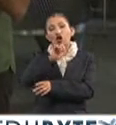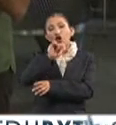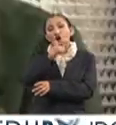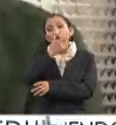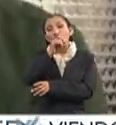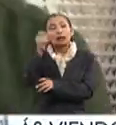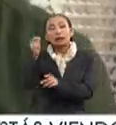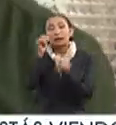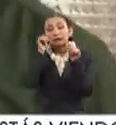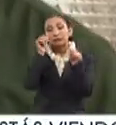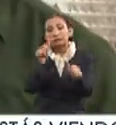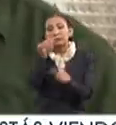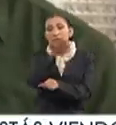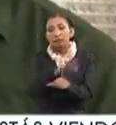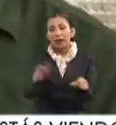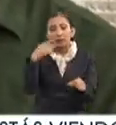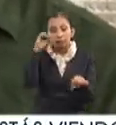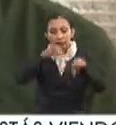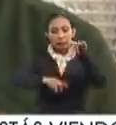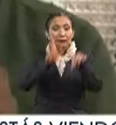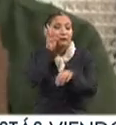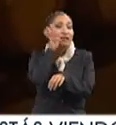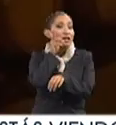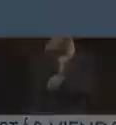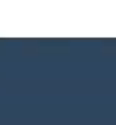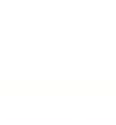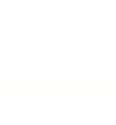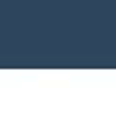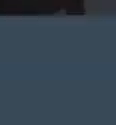persona que se ocupa de la elaboración del vino.